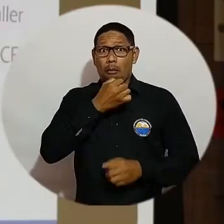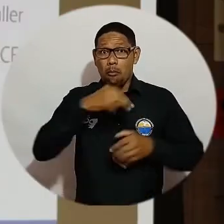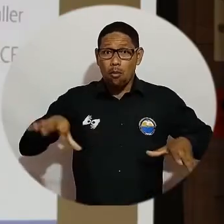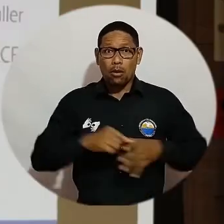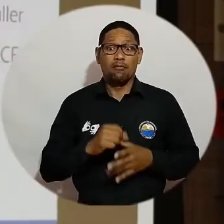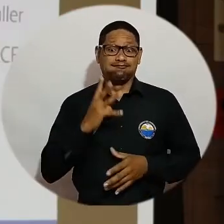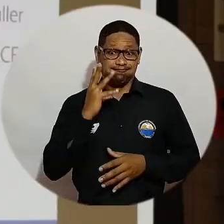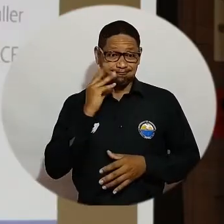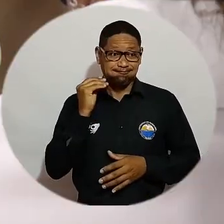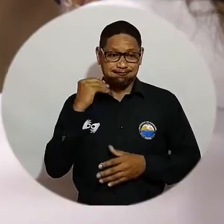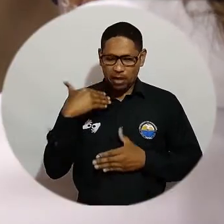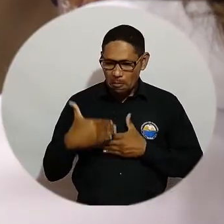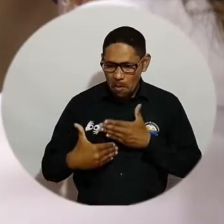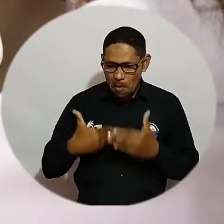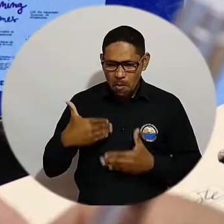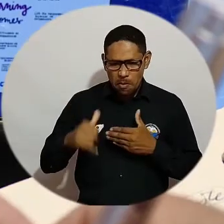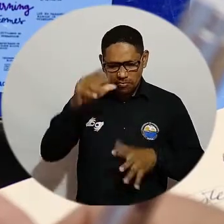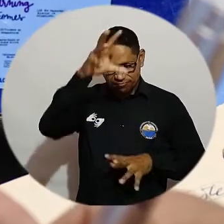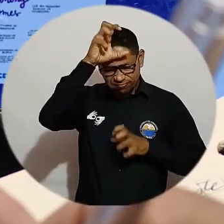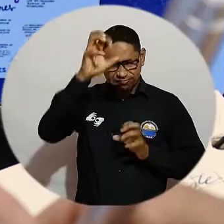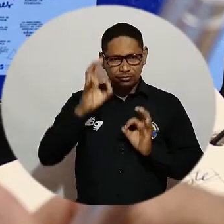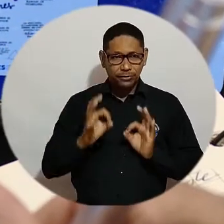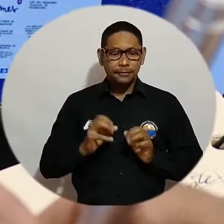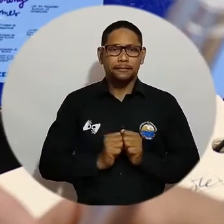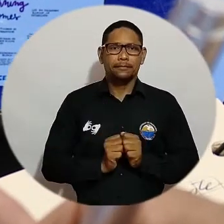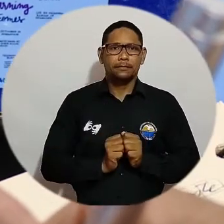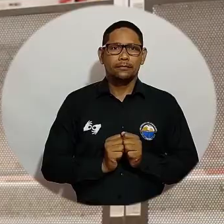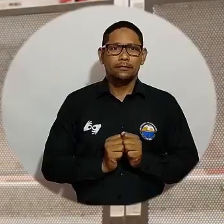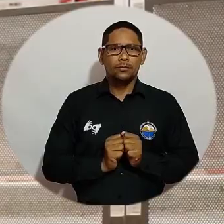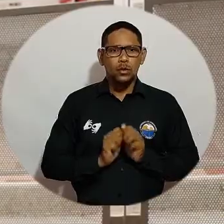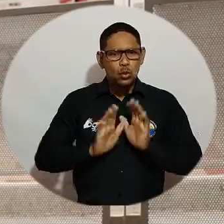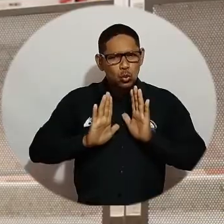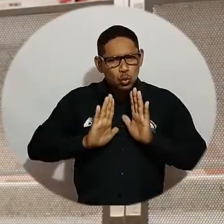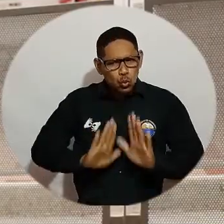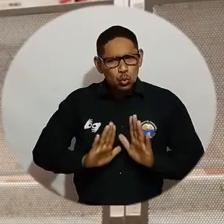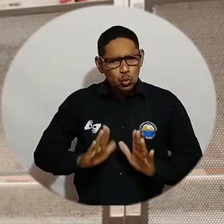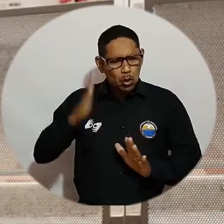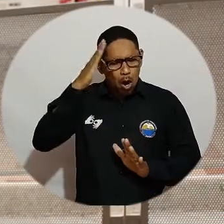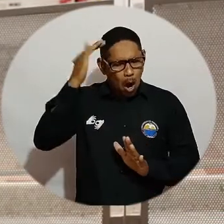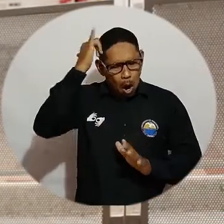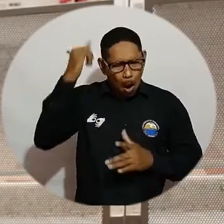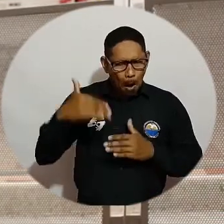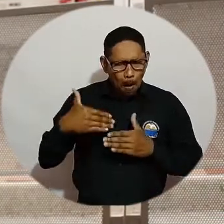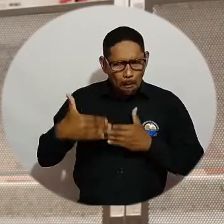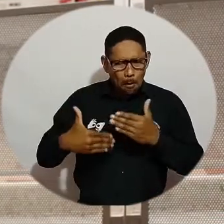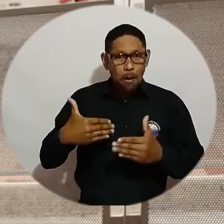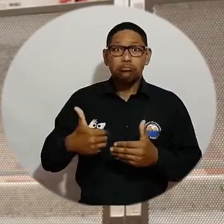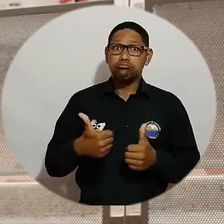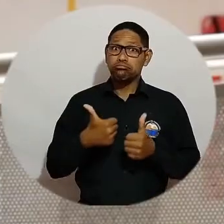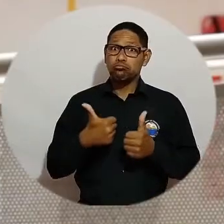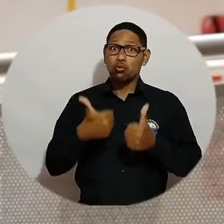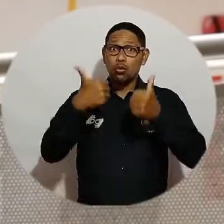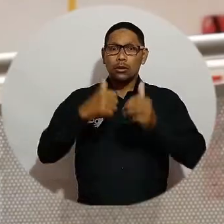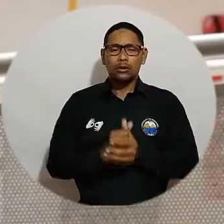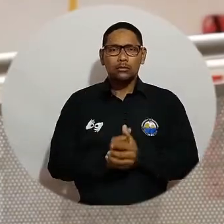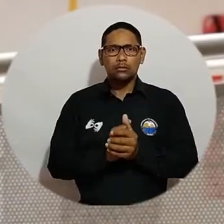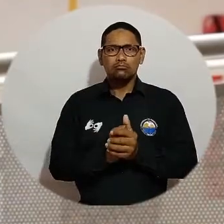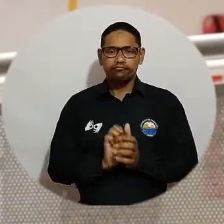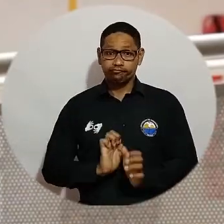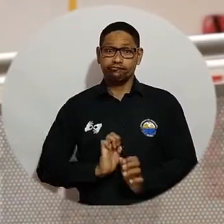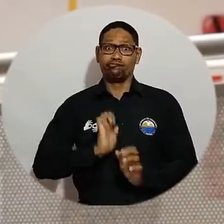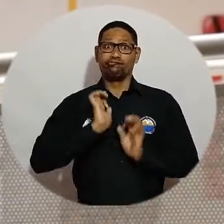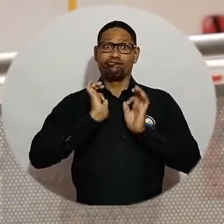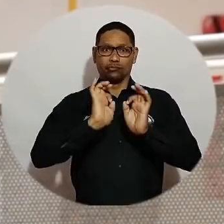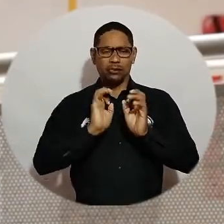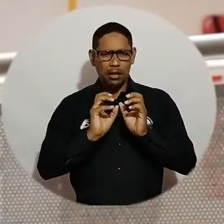Pública, que tiene una gran experiencia en resultados de aprendizaje. Fue un ejercicio académico de mucho éxito. No hay cada duda que se